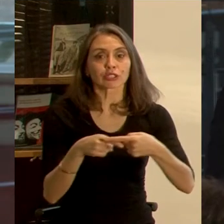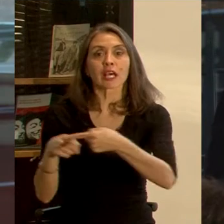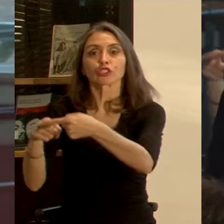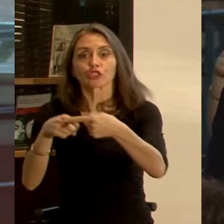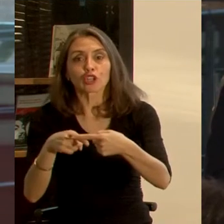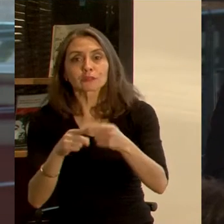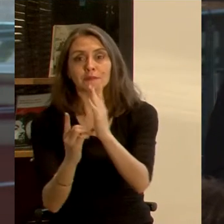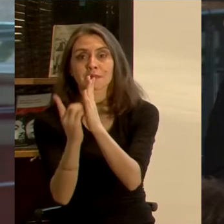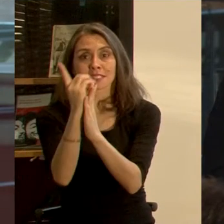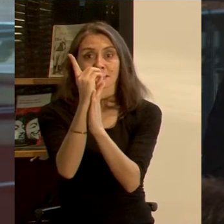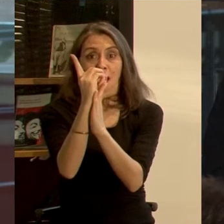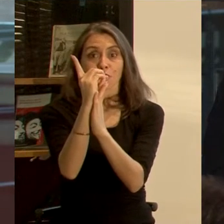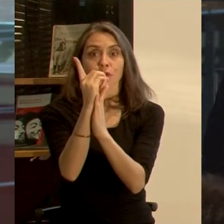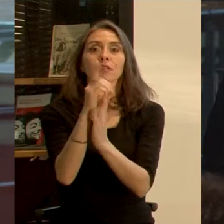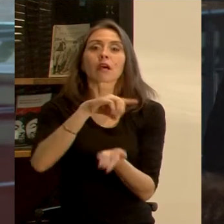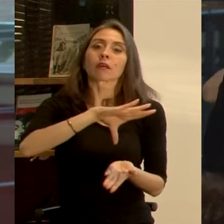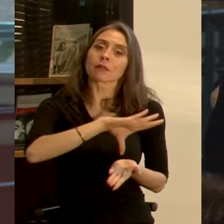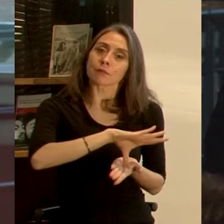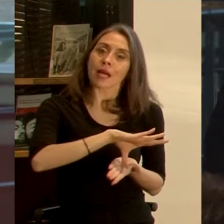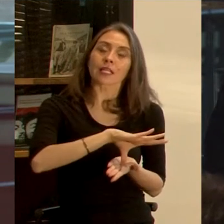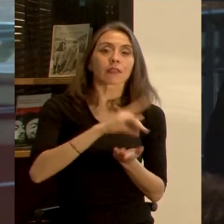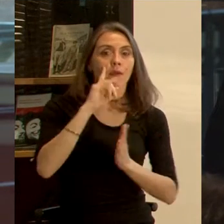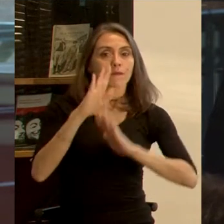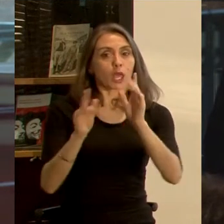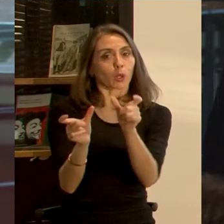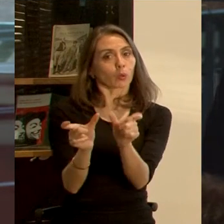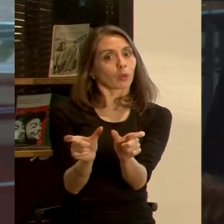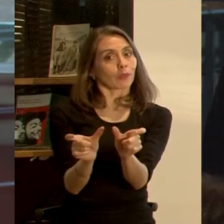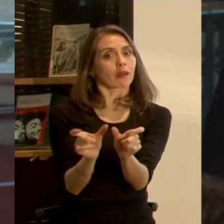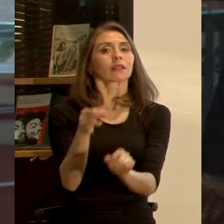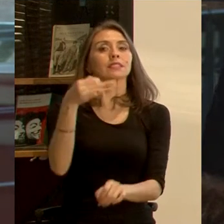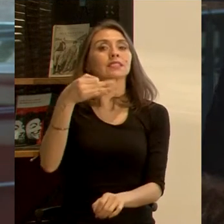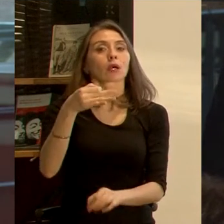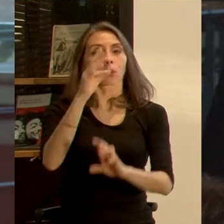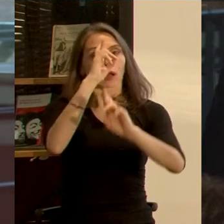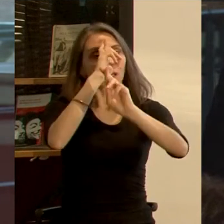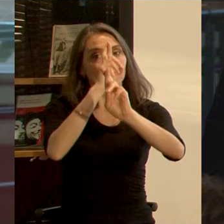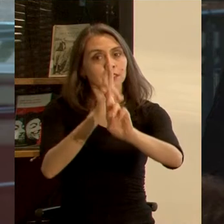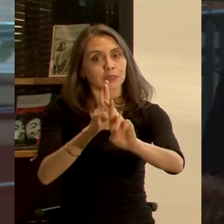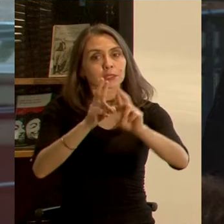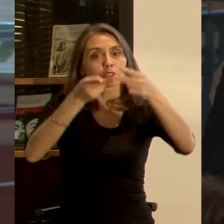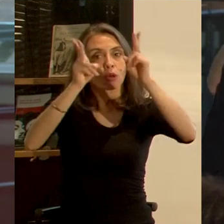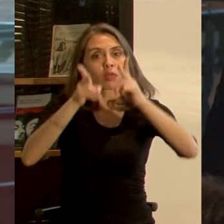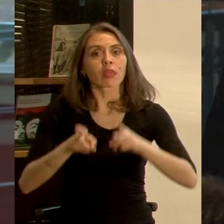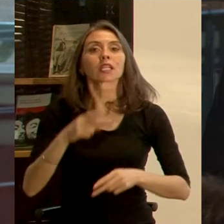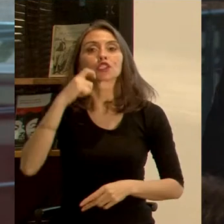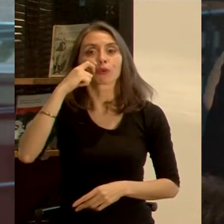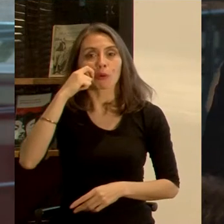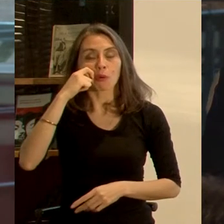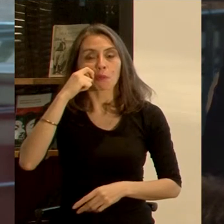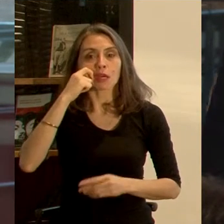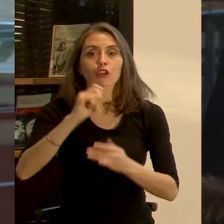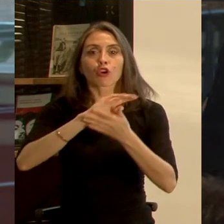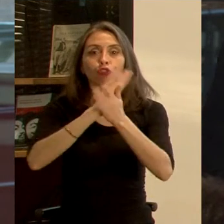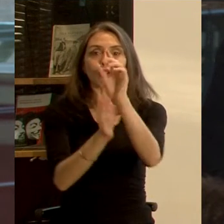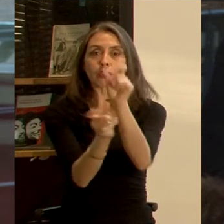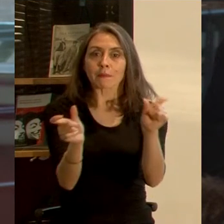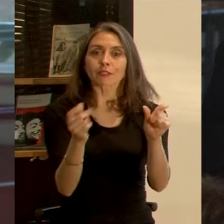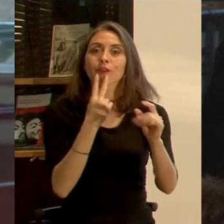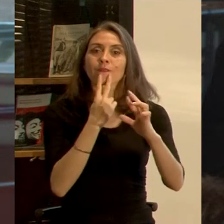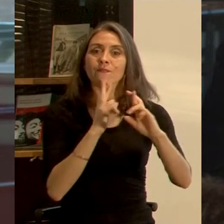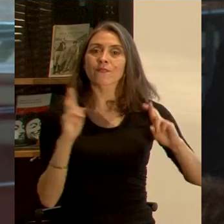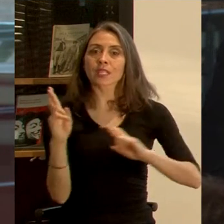una sociedad desarrollada es un país que debe velar y asegurar el respeto por los derechos humanos de todos quienes